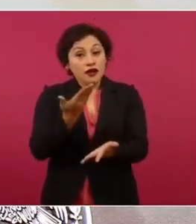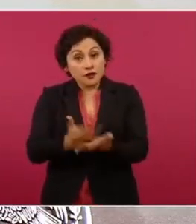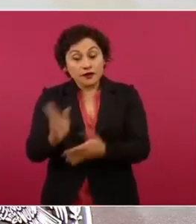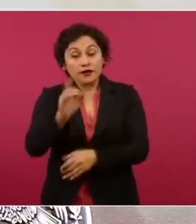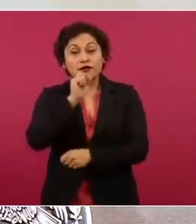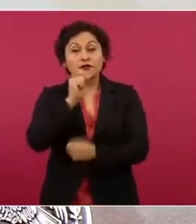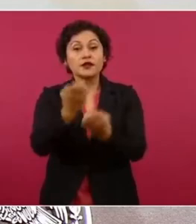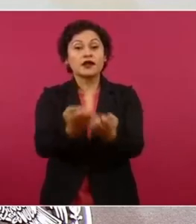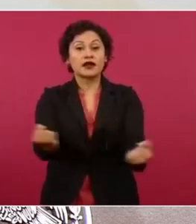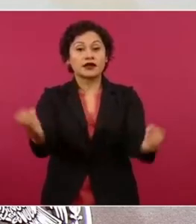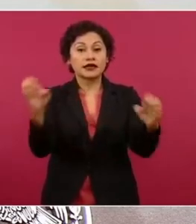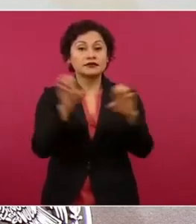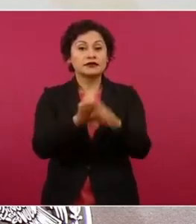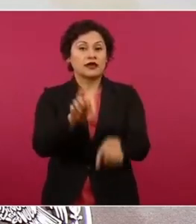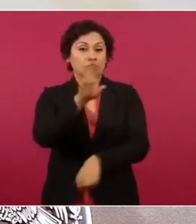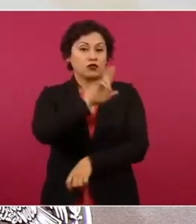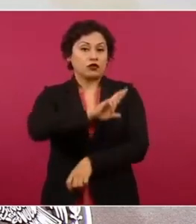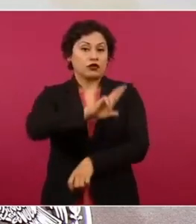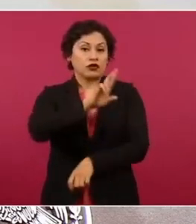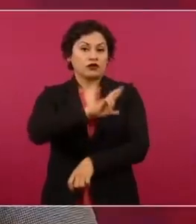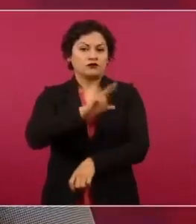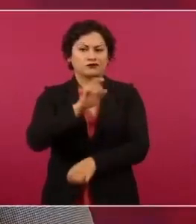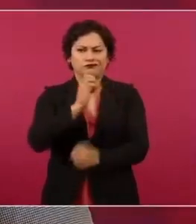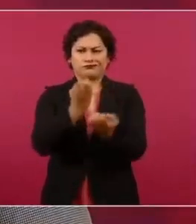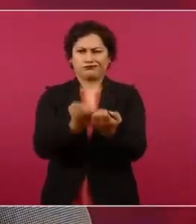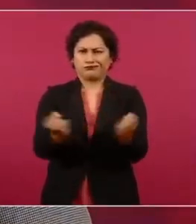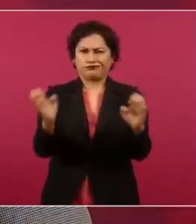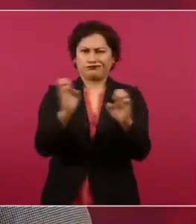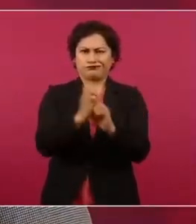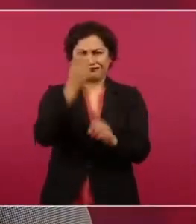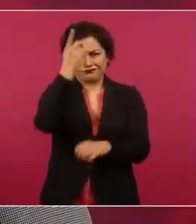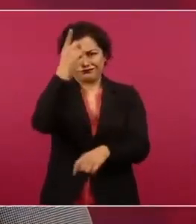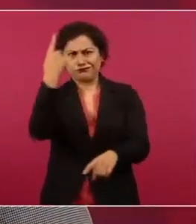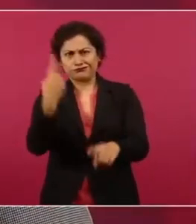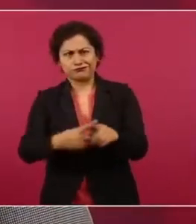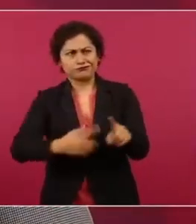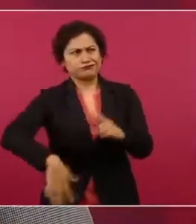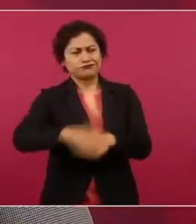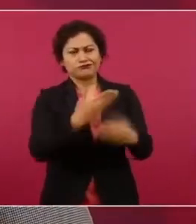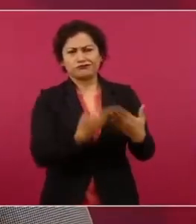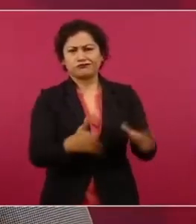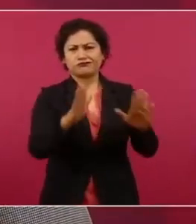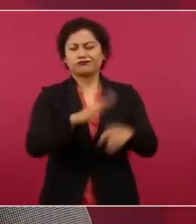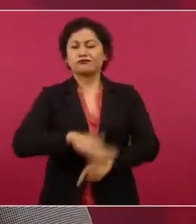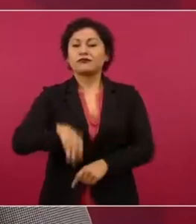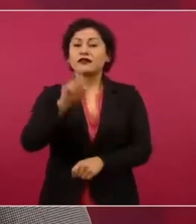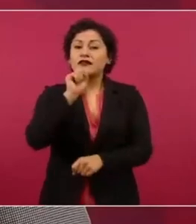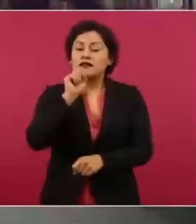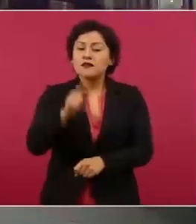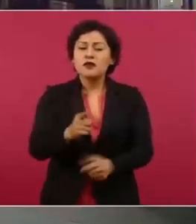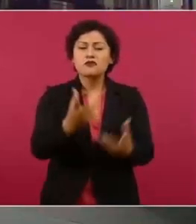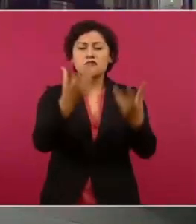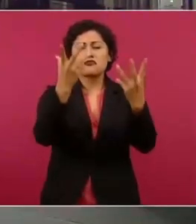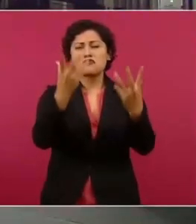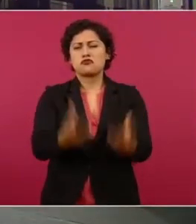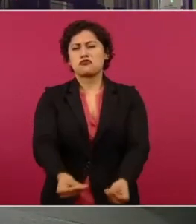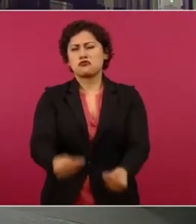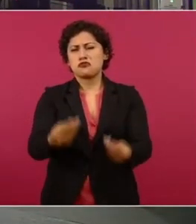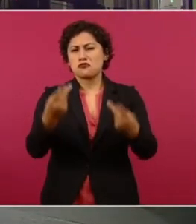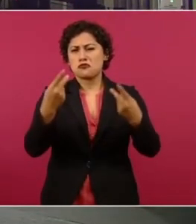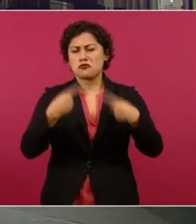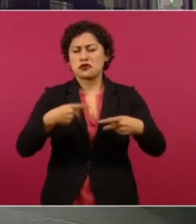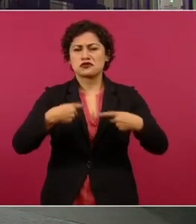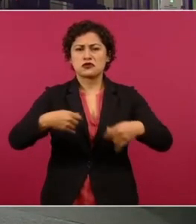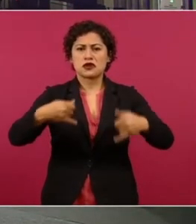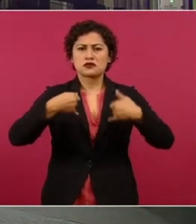los estadios que les pertenecen al pueblo. Tercero, por el interés colectivo de miles y miles de jóvenes que depositan en estas